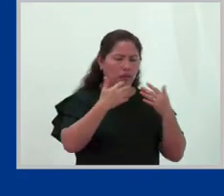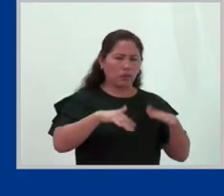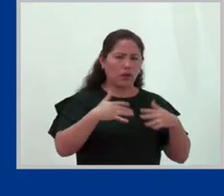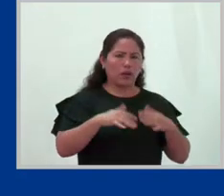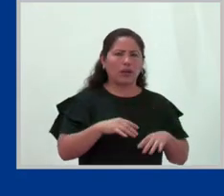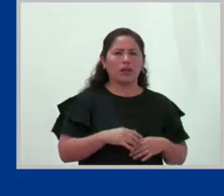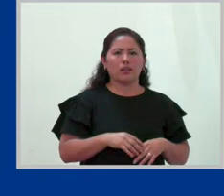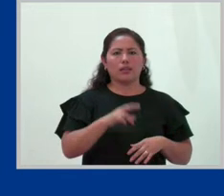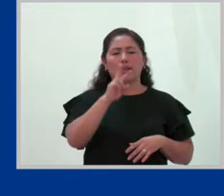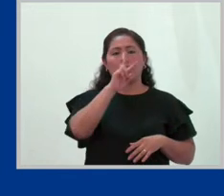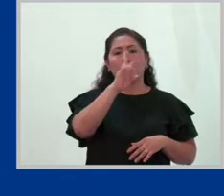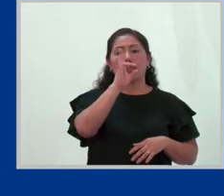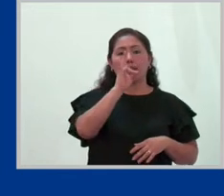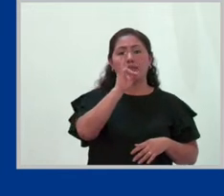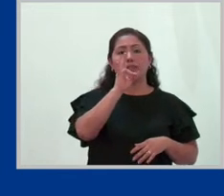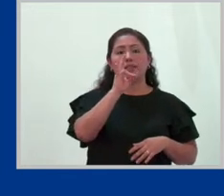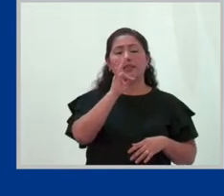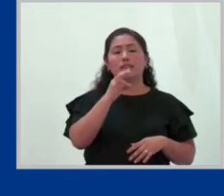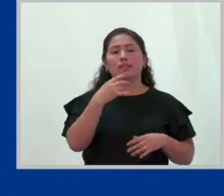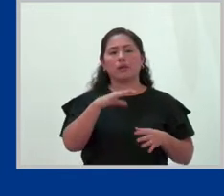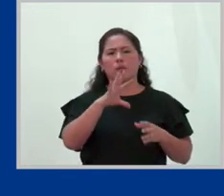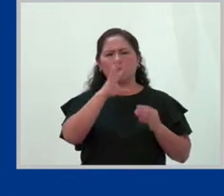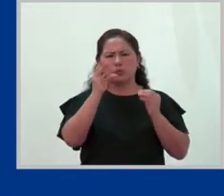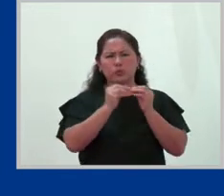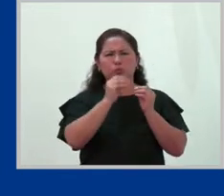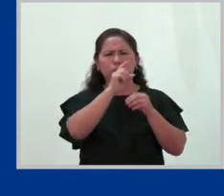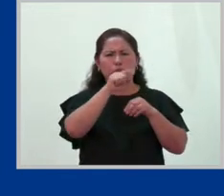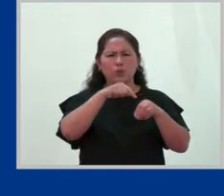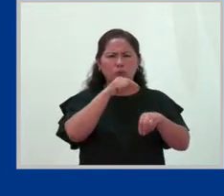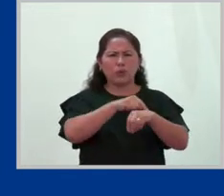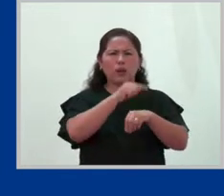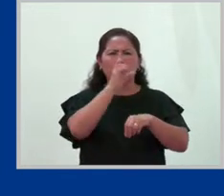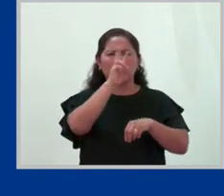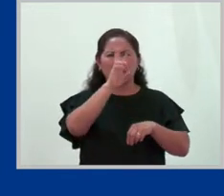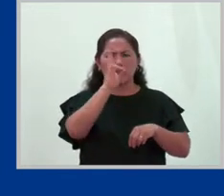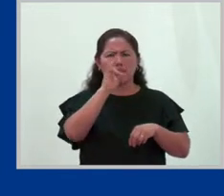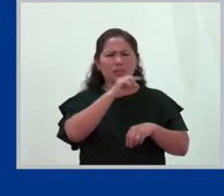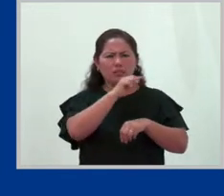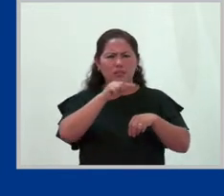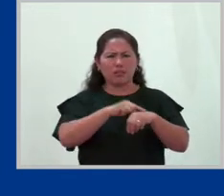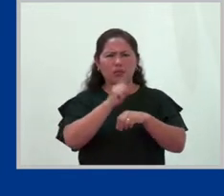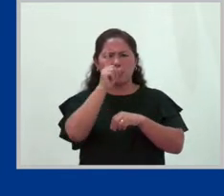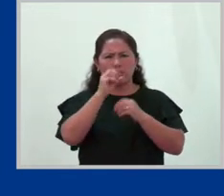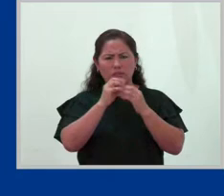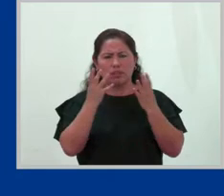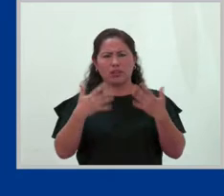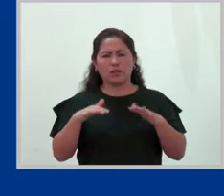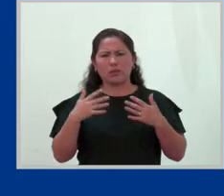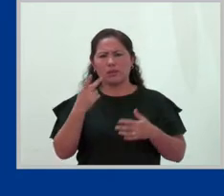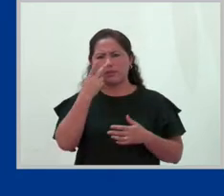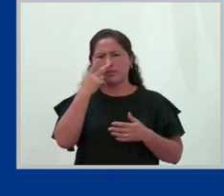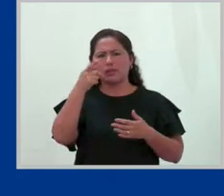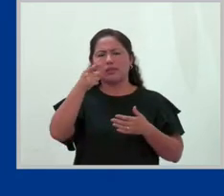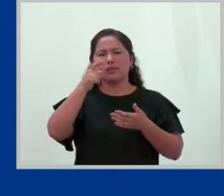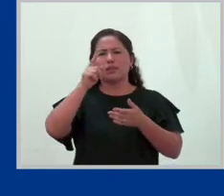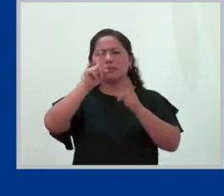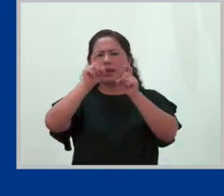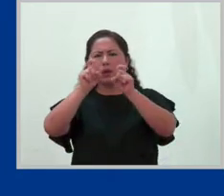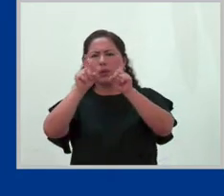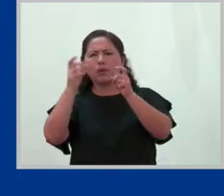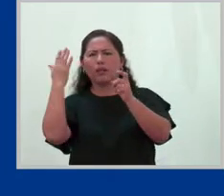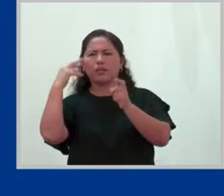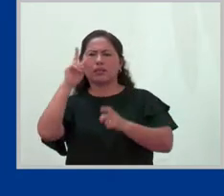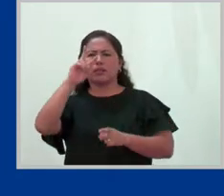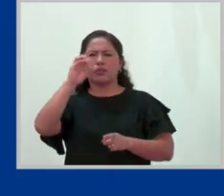27 horas más. Hablamos más de un día. Esto es una encuesta realizada en el